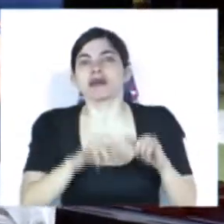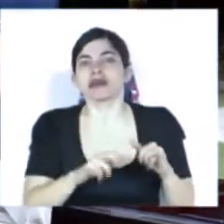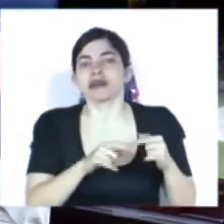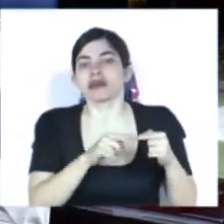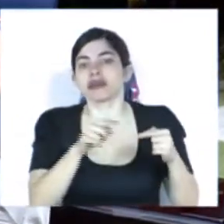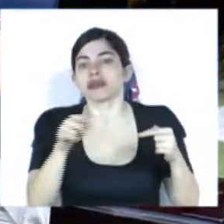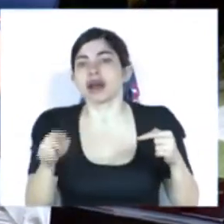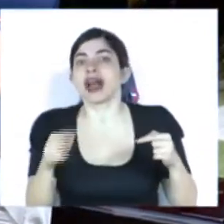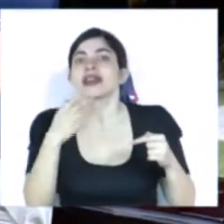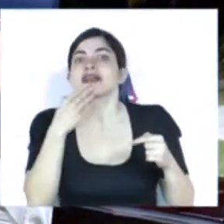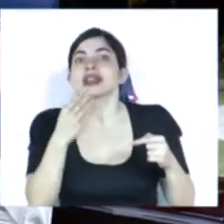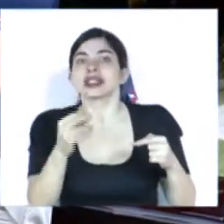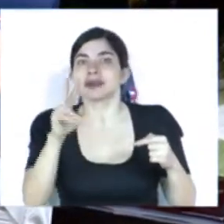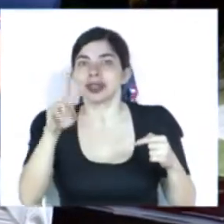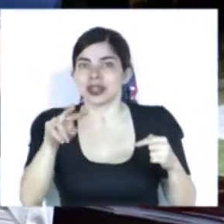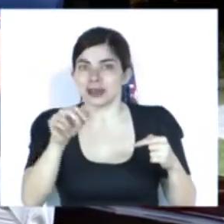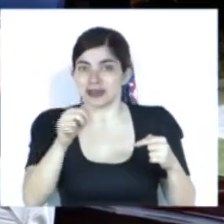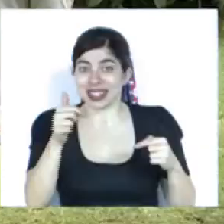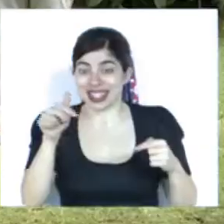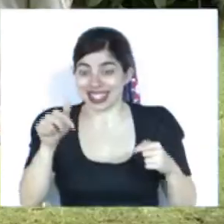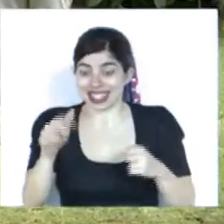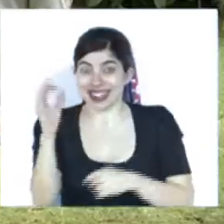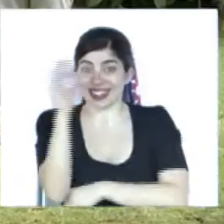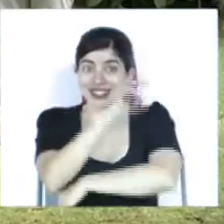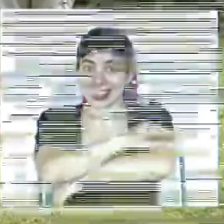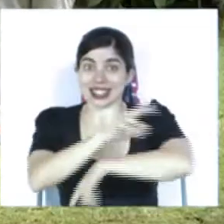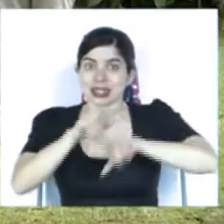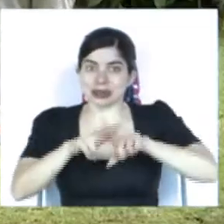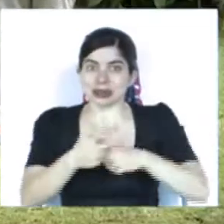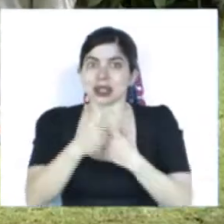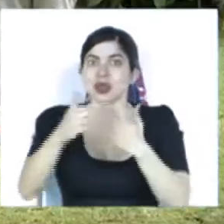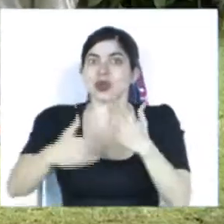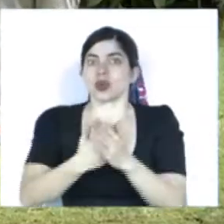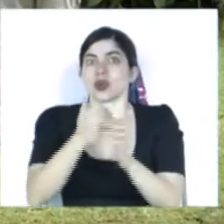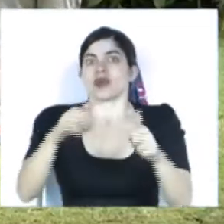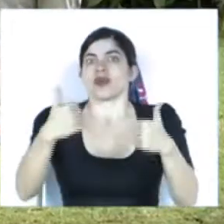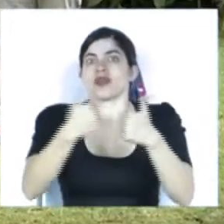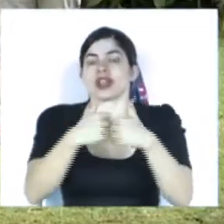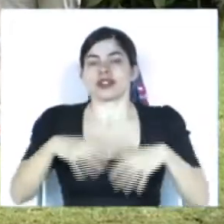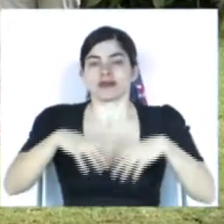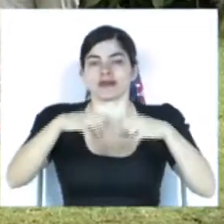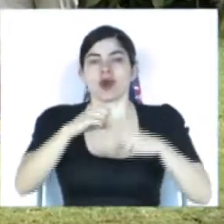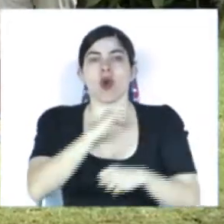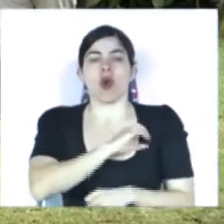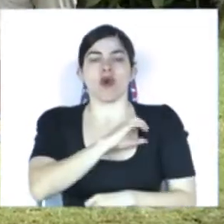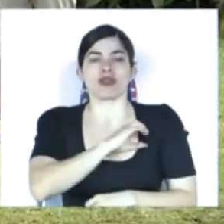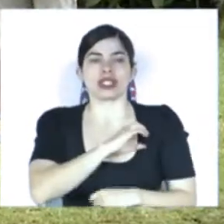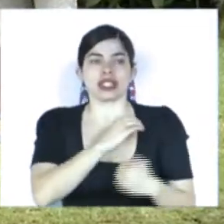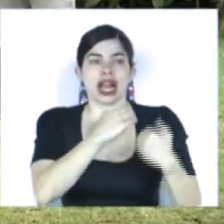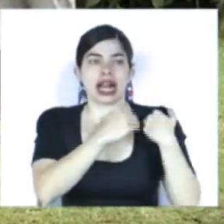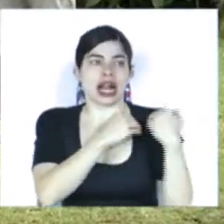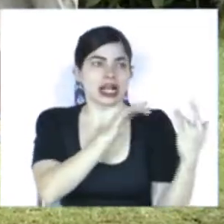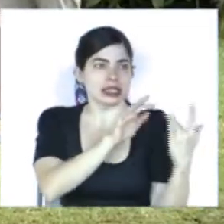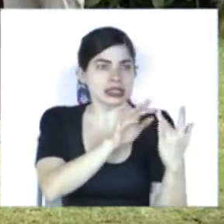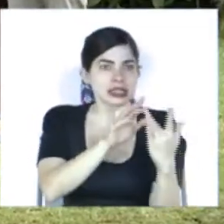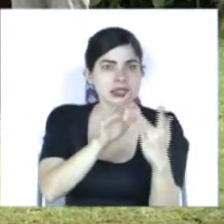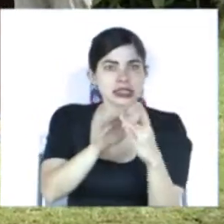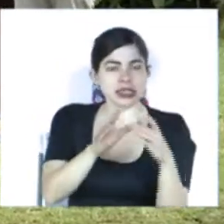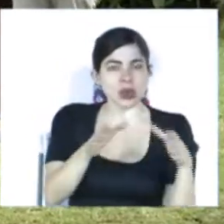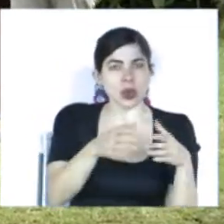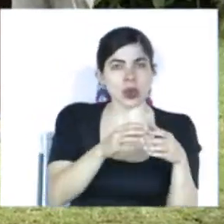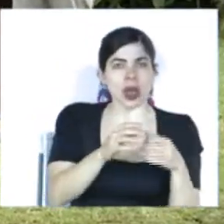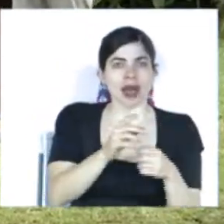diciembre del 2010. A partir de esa fecha inicia un nuevo reto como oficial de enlace de la unidad de operaciones. Su